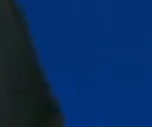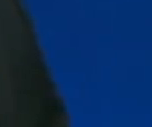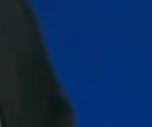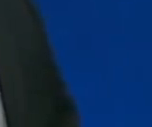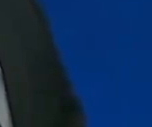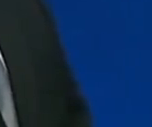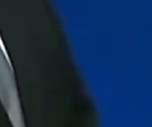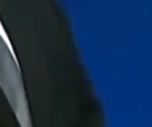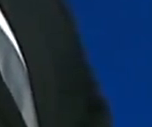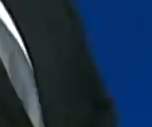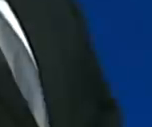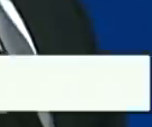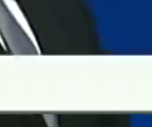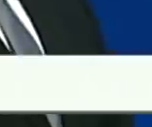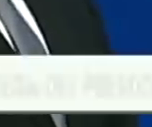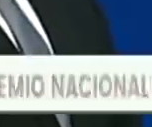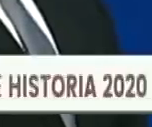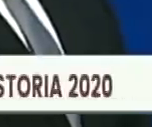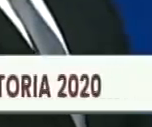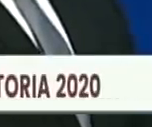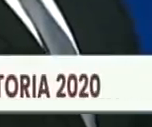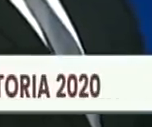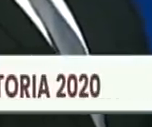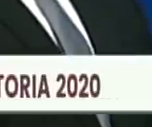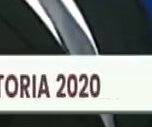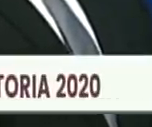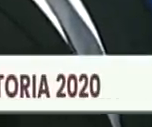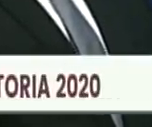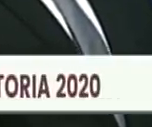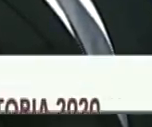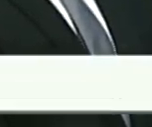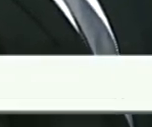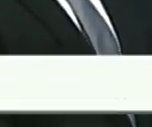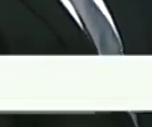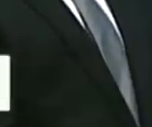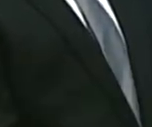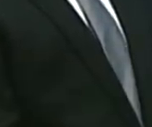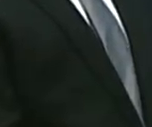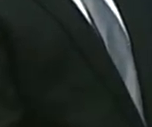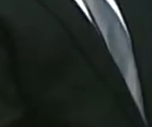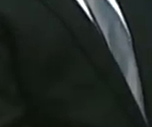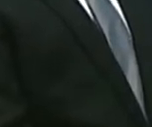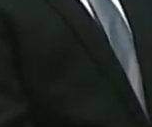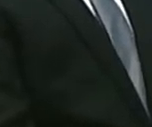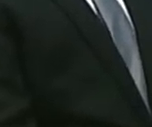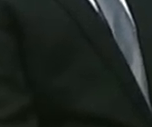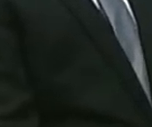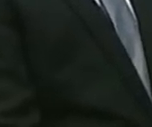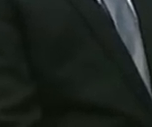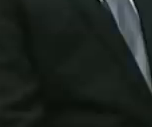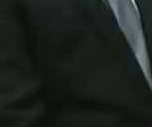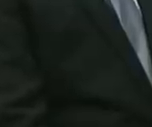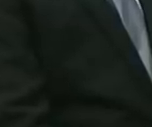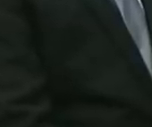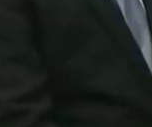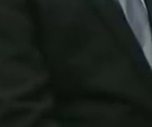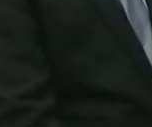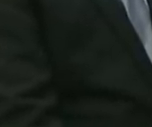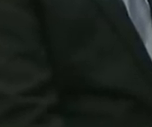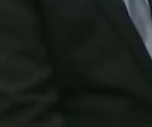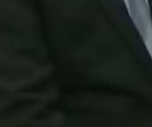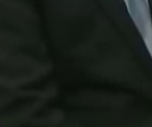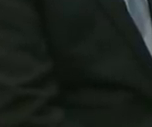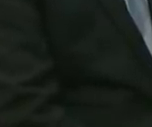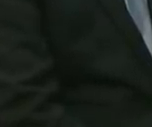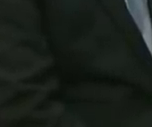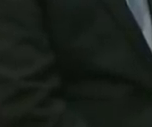física en la defensa de nuestras identidades. El día de hoy, rápidamente quiero decir que estamos